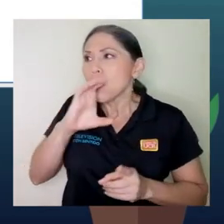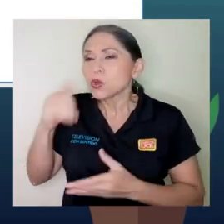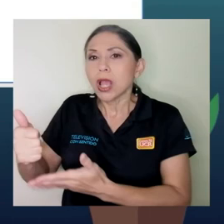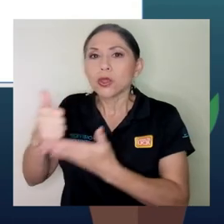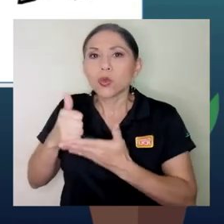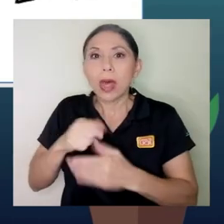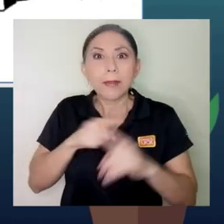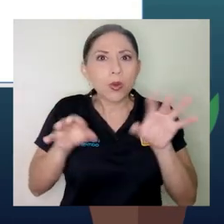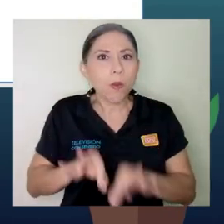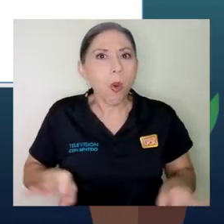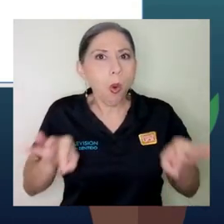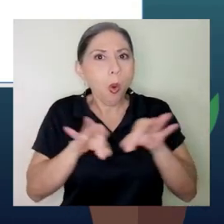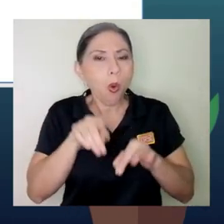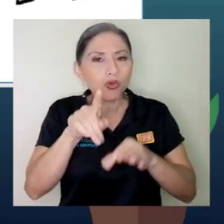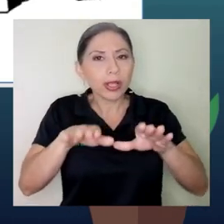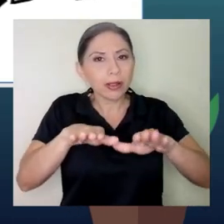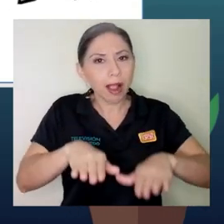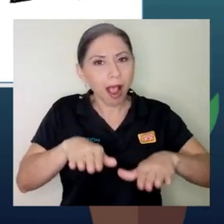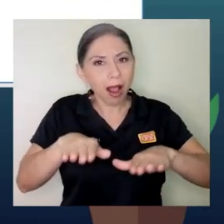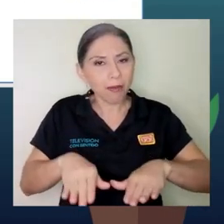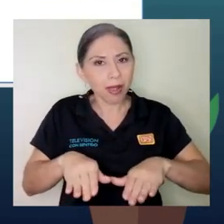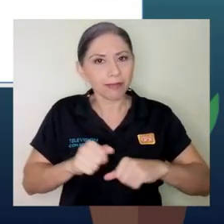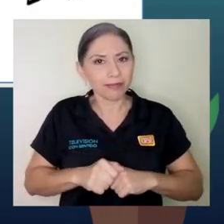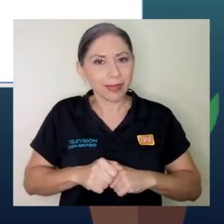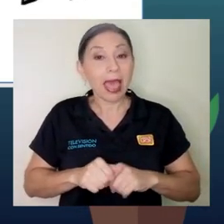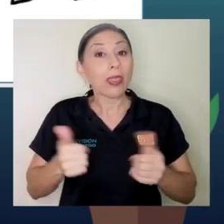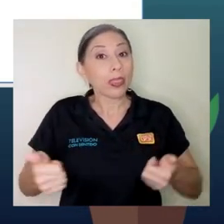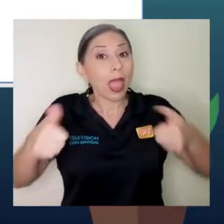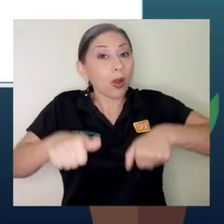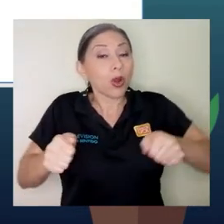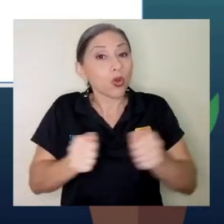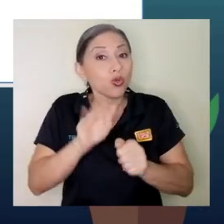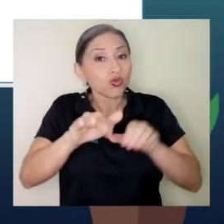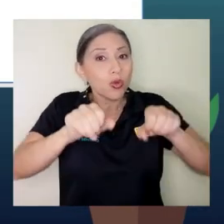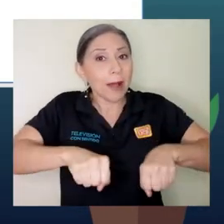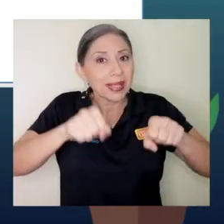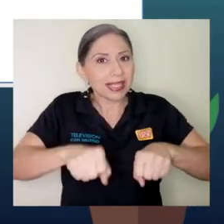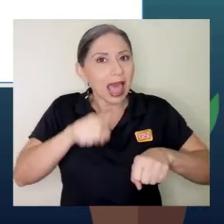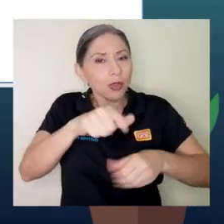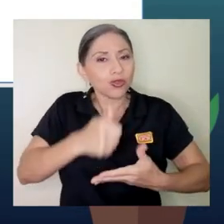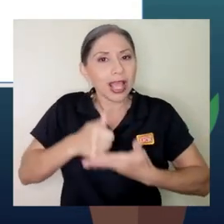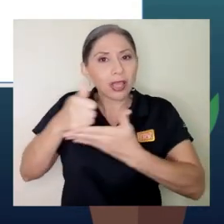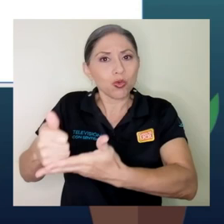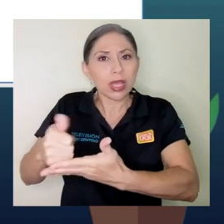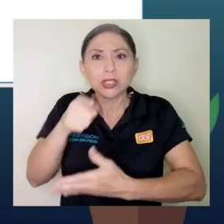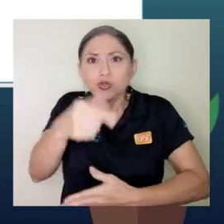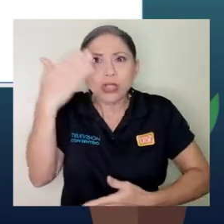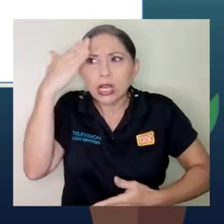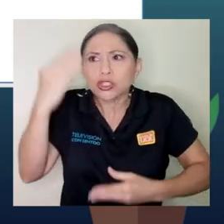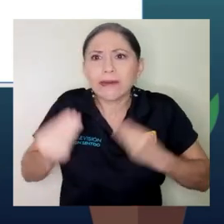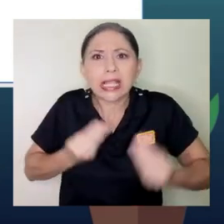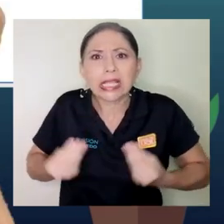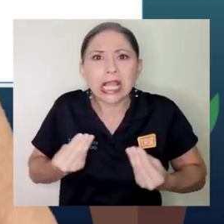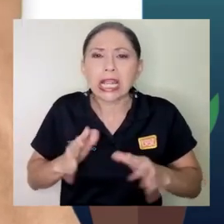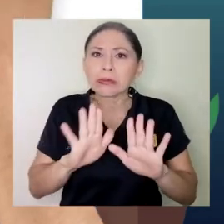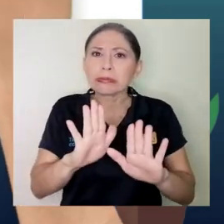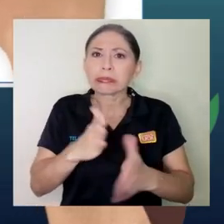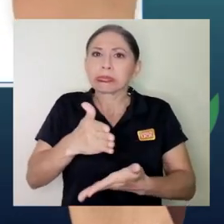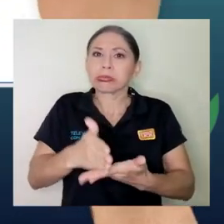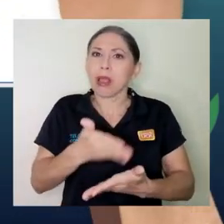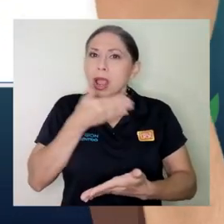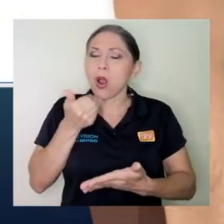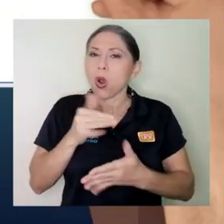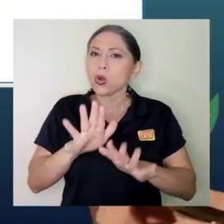todavía, mantenga la calma. Brinde la ayuda según su capacidad. Si no sabe qué hacer, no tome ninguna acción,